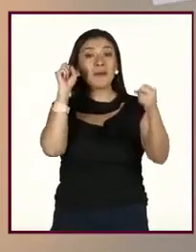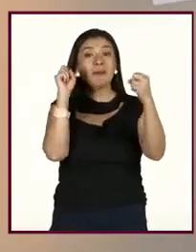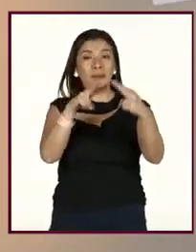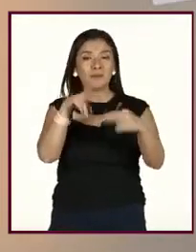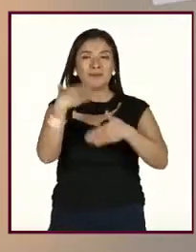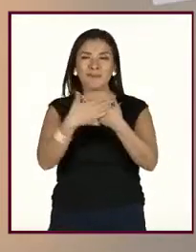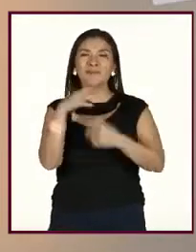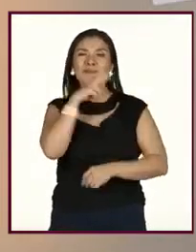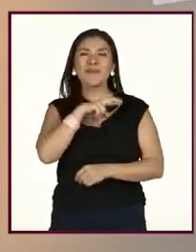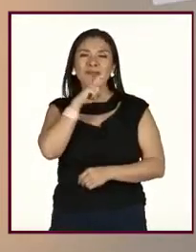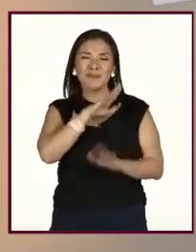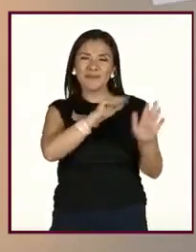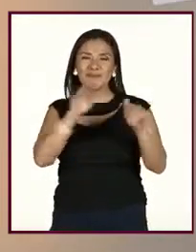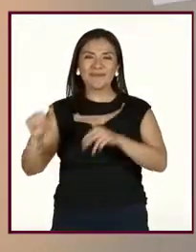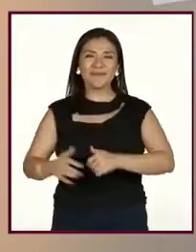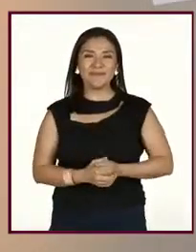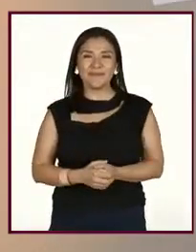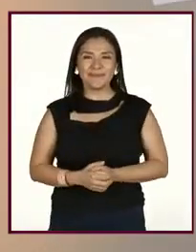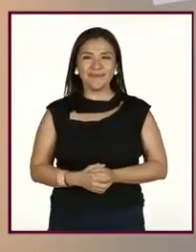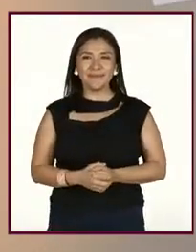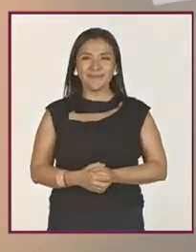muy pronto. Pásenla muy bien.